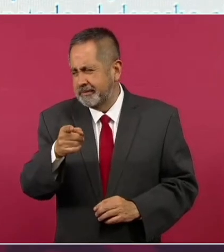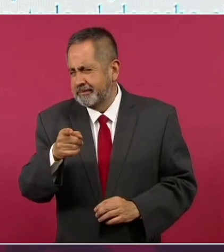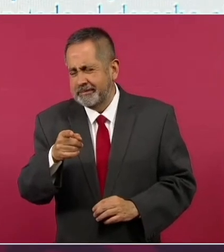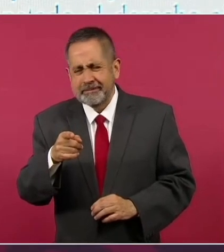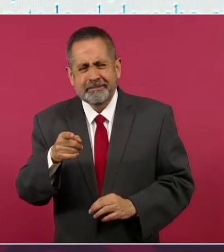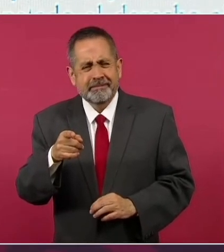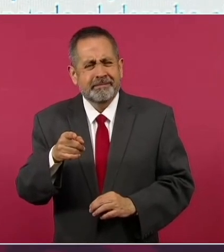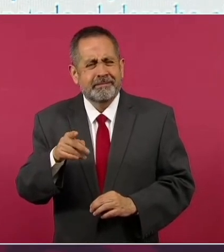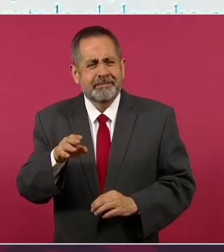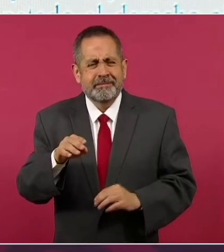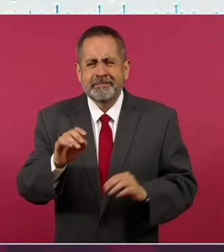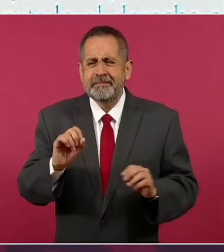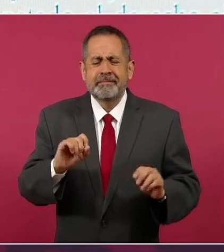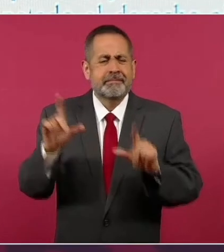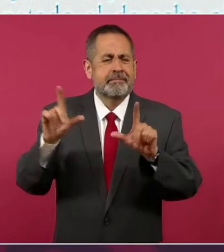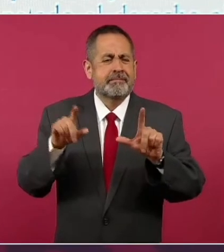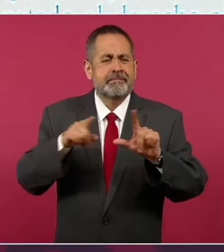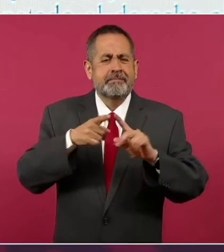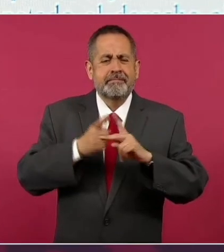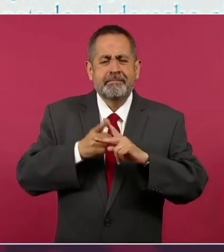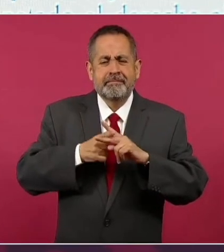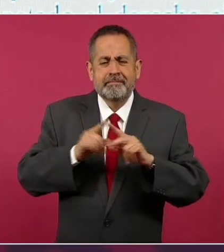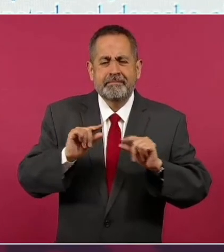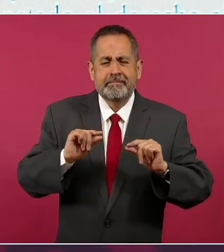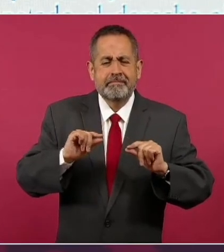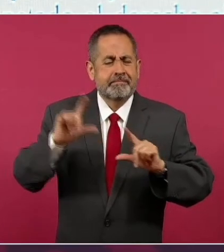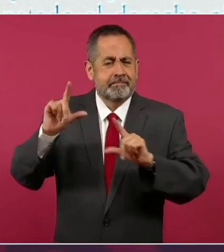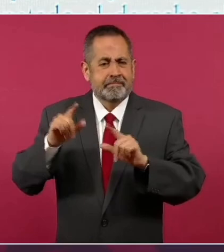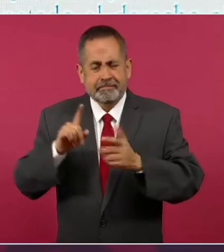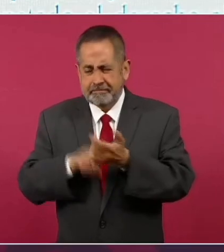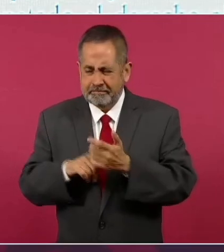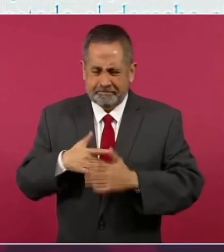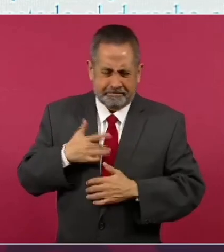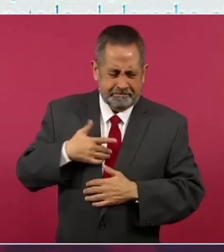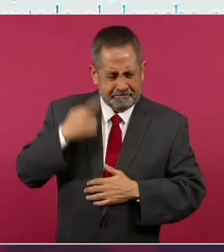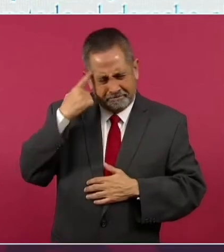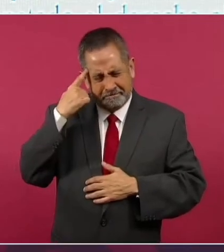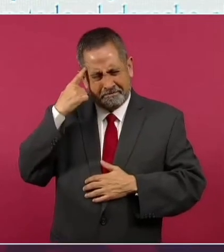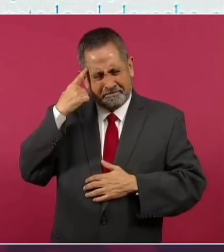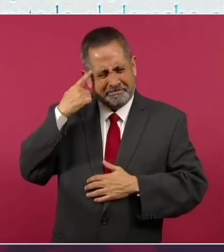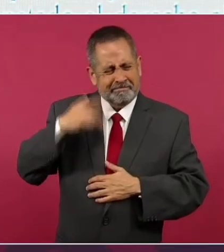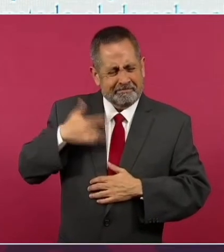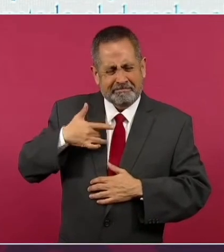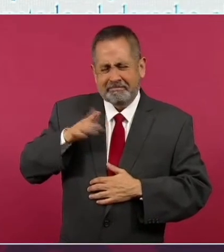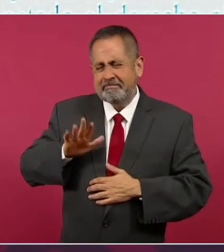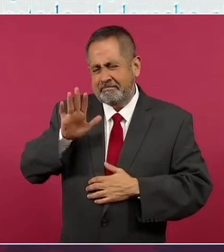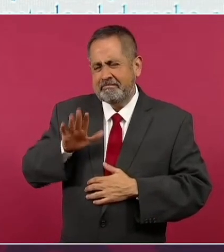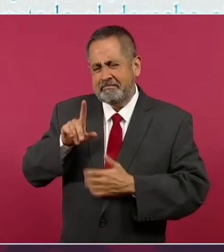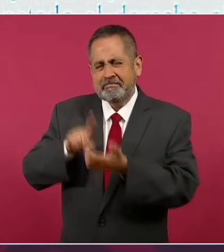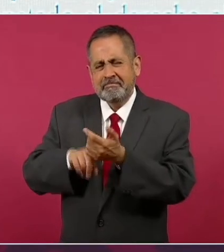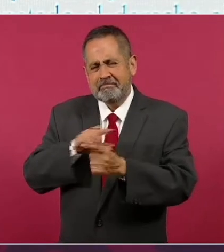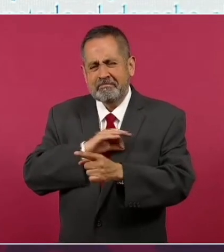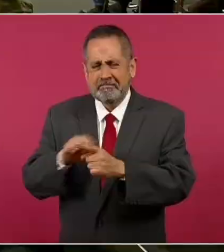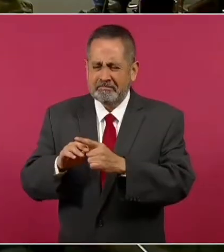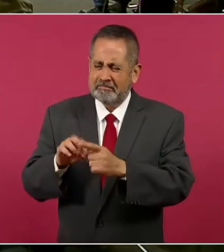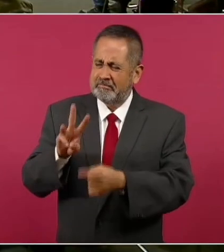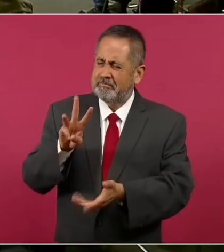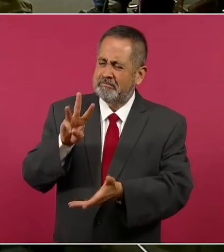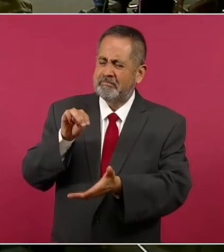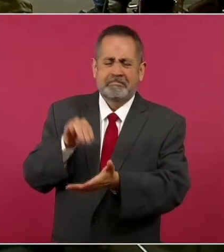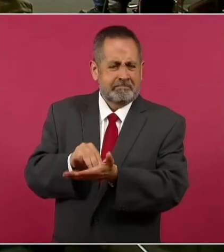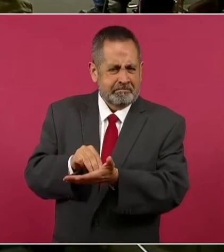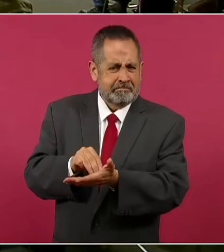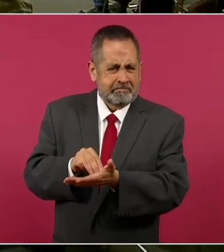gráfica donde proyectamos que iban a ser tres mil